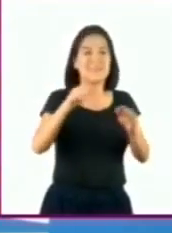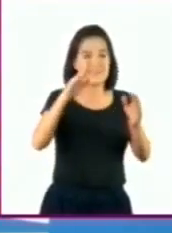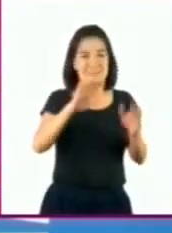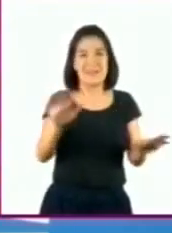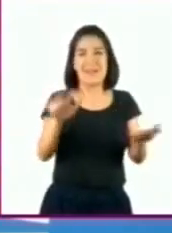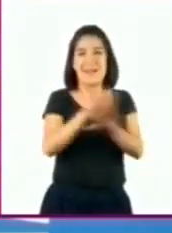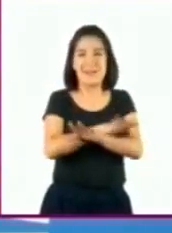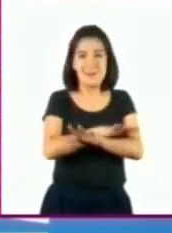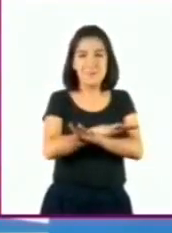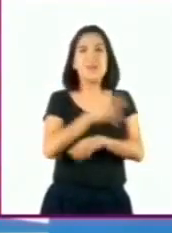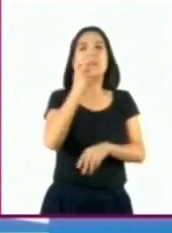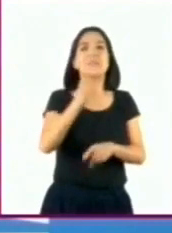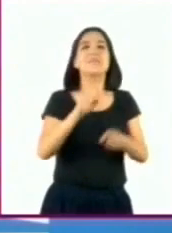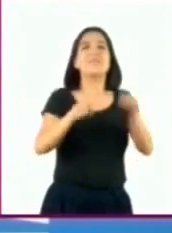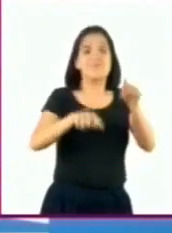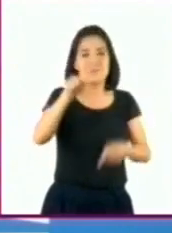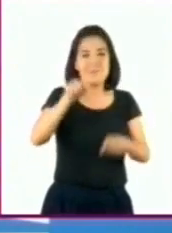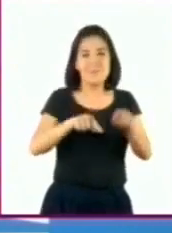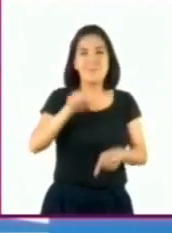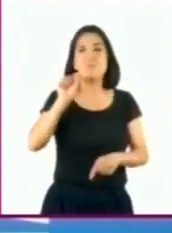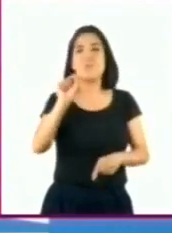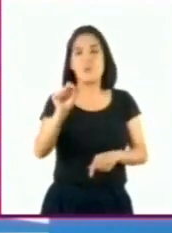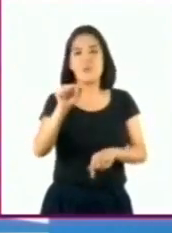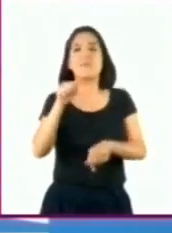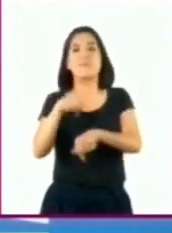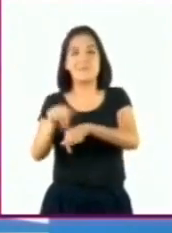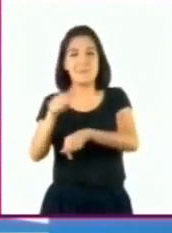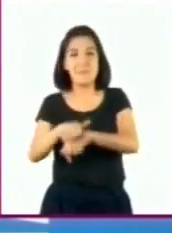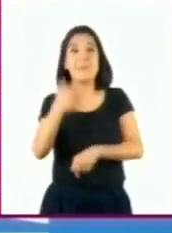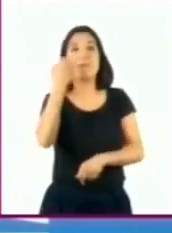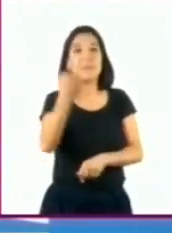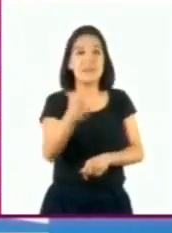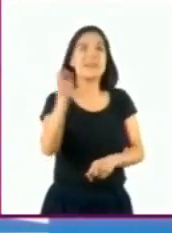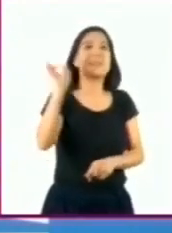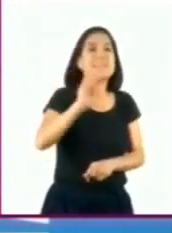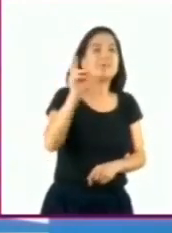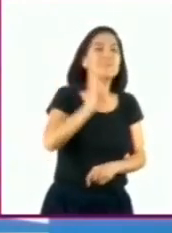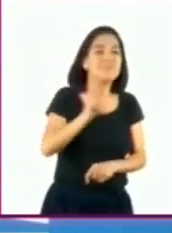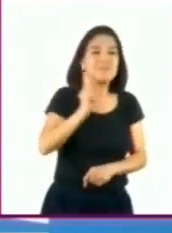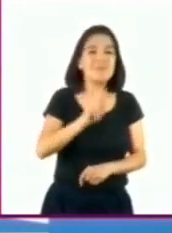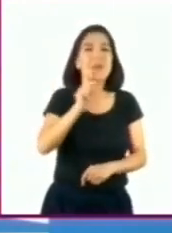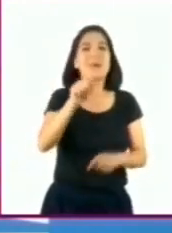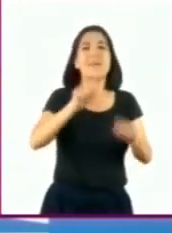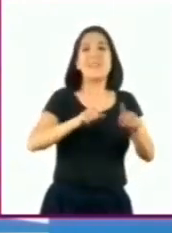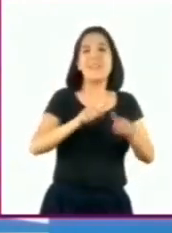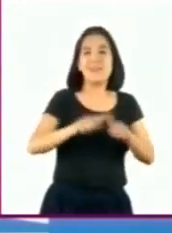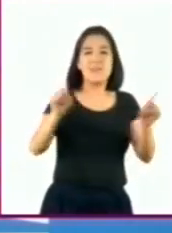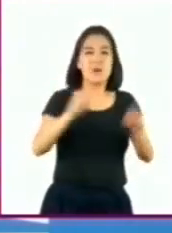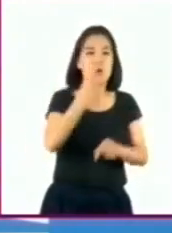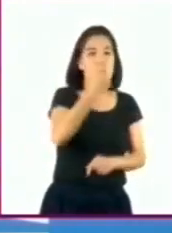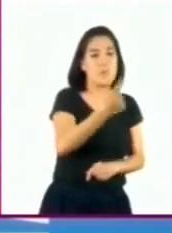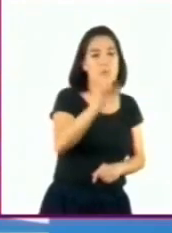decimales en la recta numérica, ya que posiblemente obtendrán medidas como 1.53